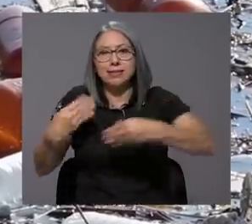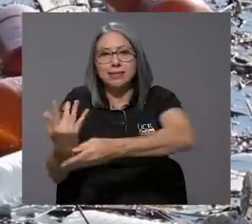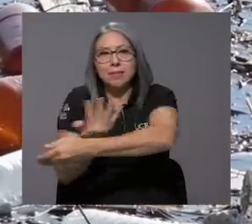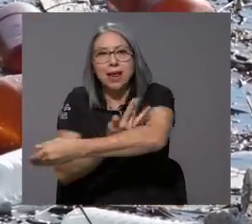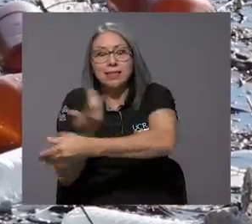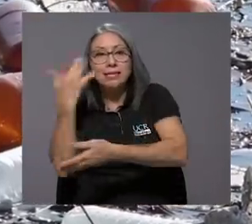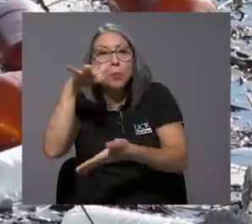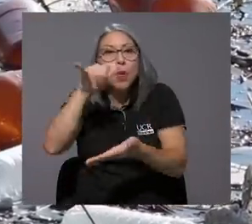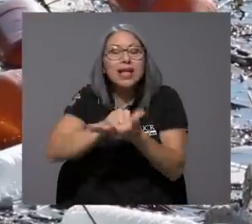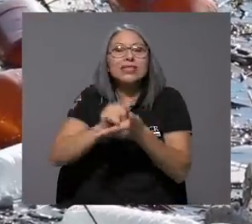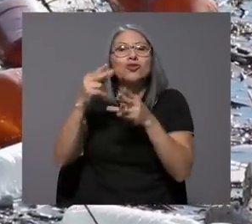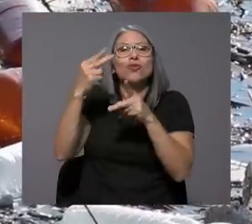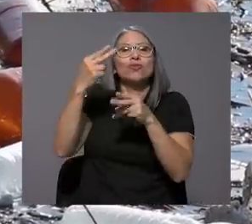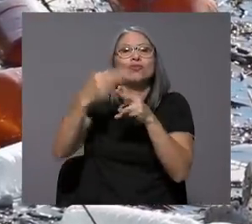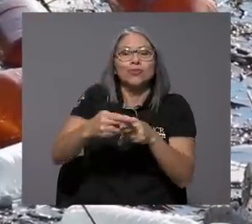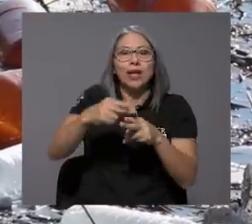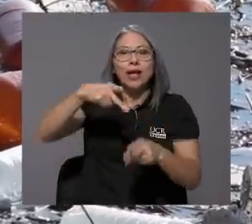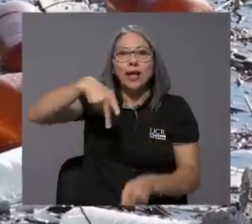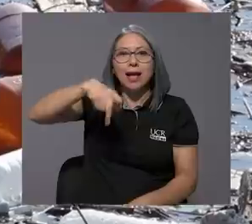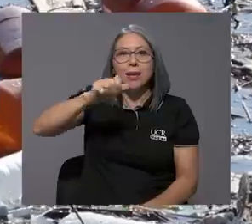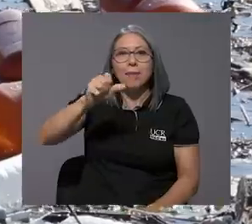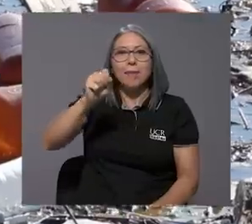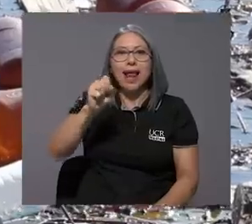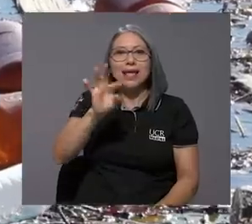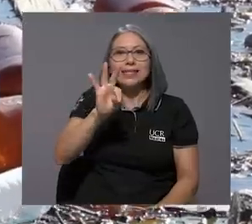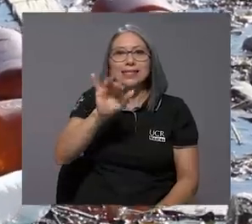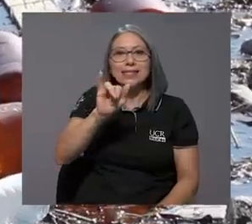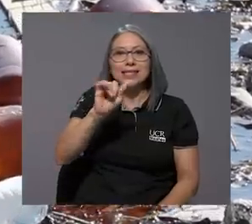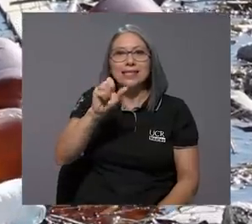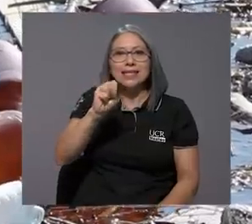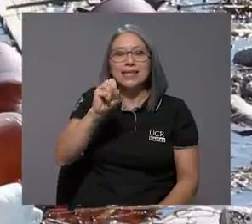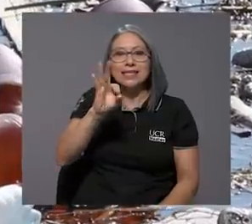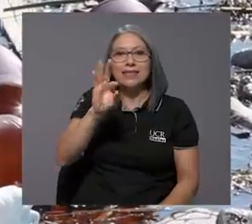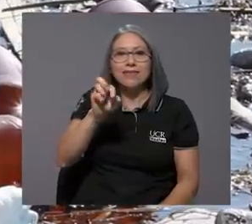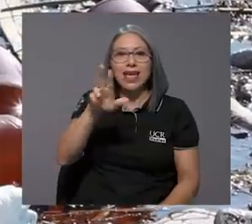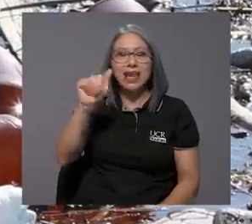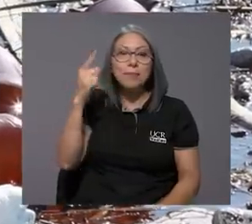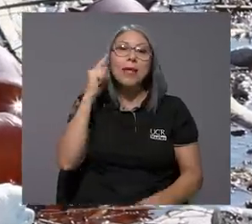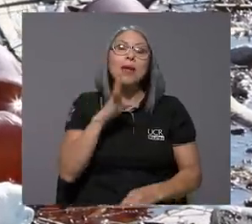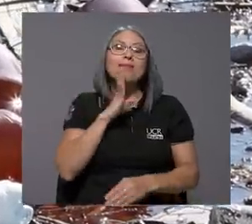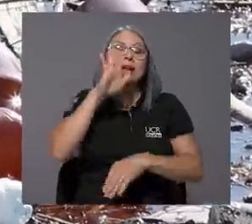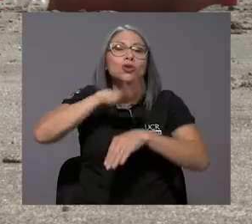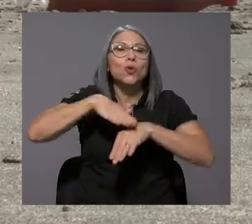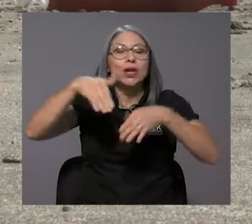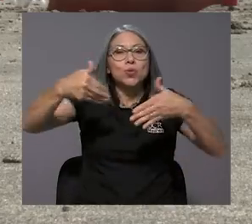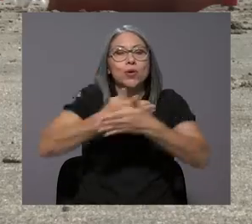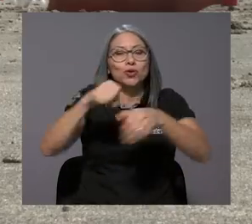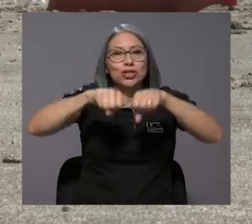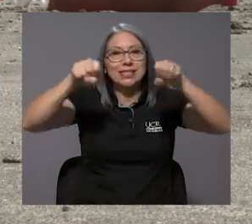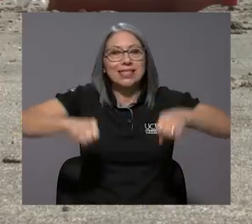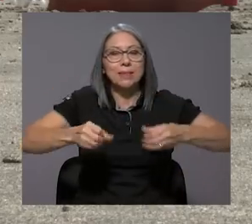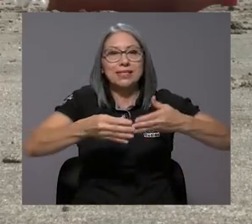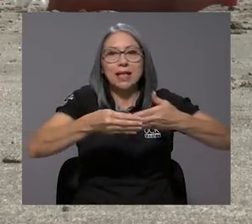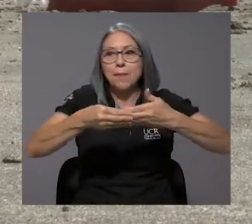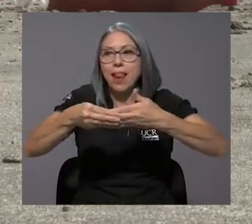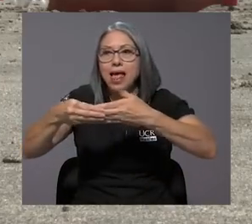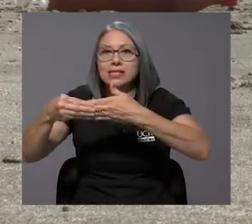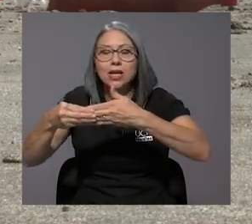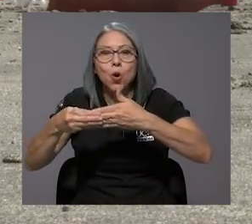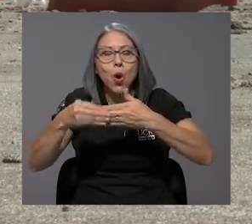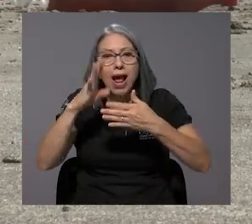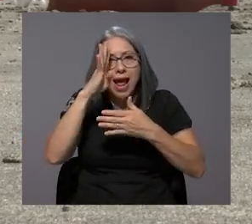y las plantas. Por eso se habla de plastisfera, para referirse a los nuevos ecosistemas de plástico